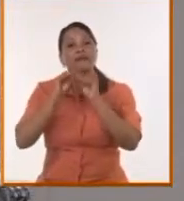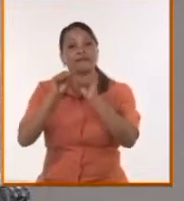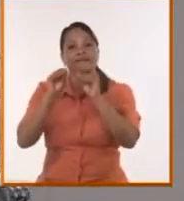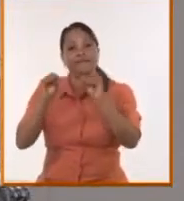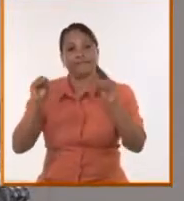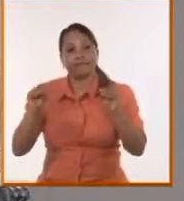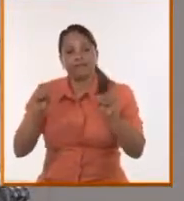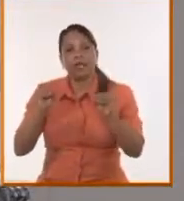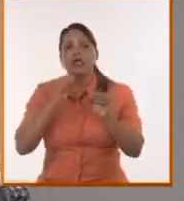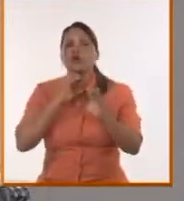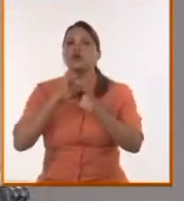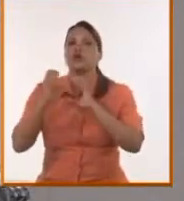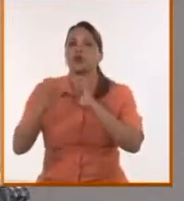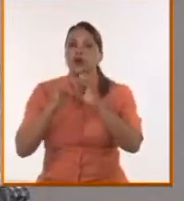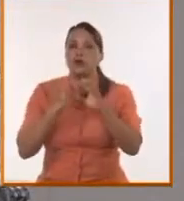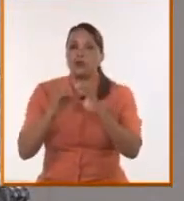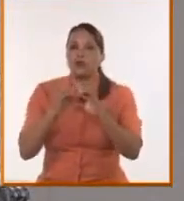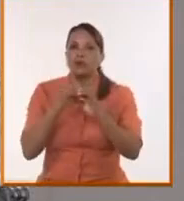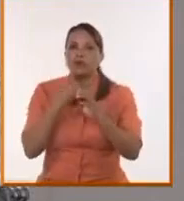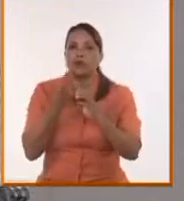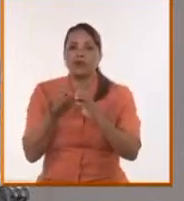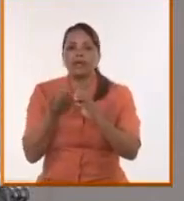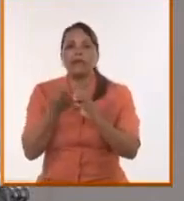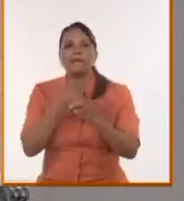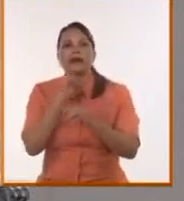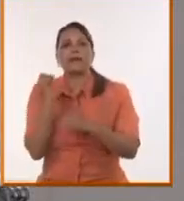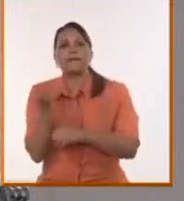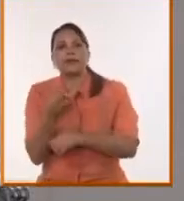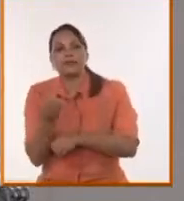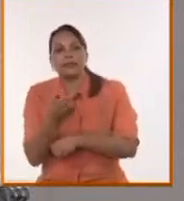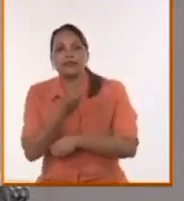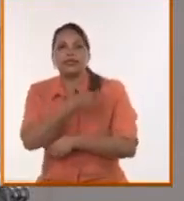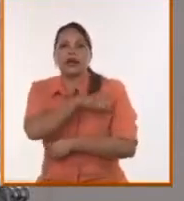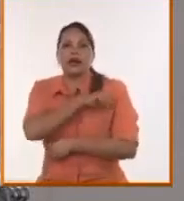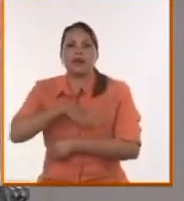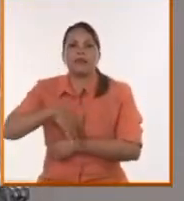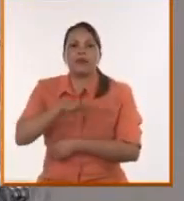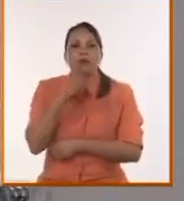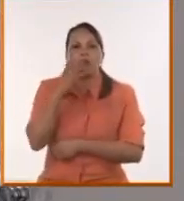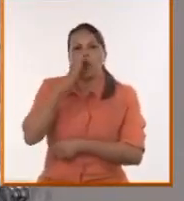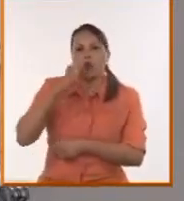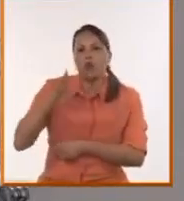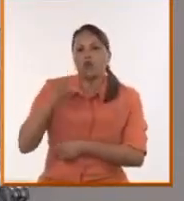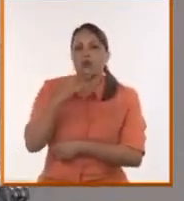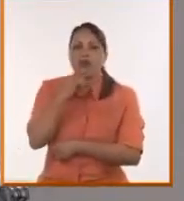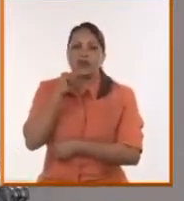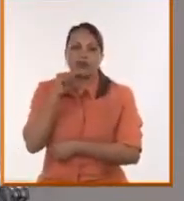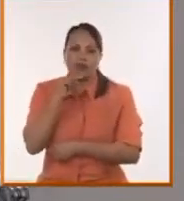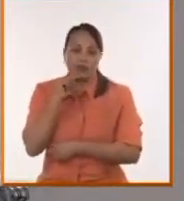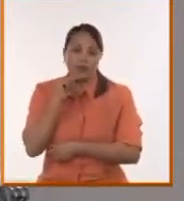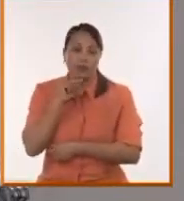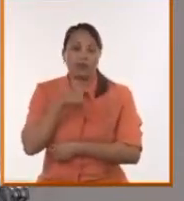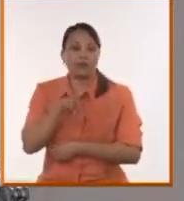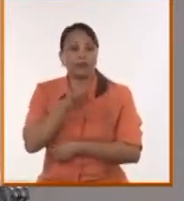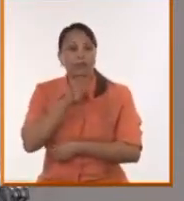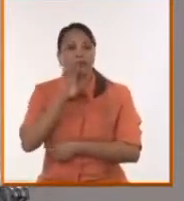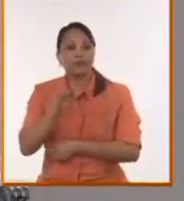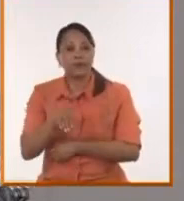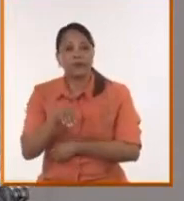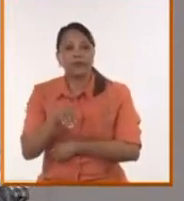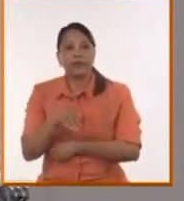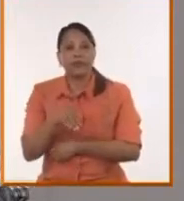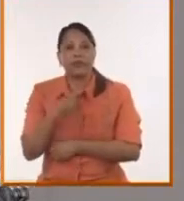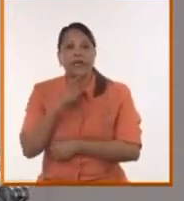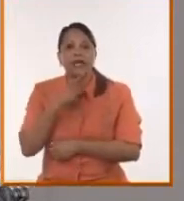comunicación para engañar a nuestras poblaciones y para que odien a Rusia. O para que incluso, como tú lo has dicho muy bien, el gran milagro alemán,